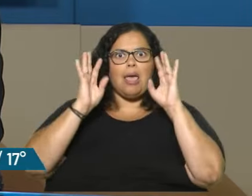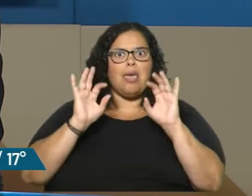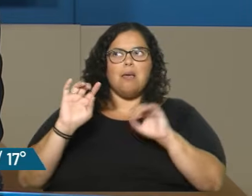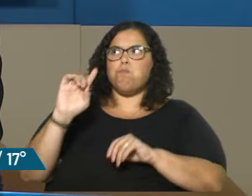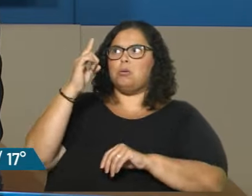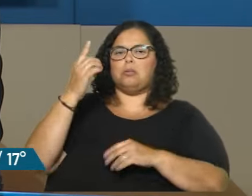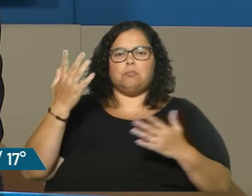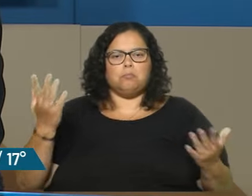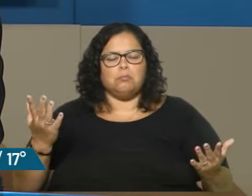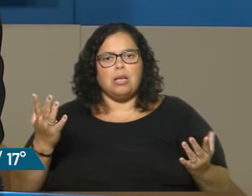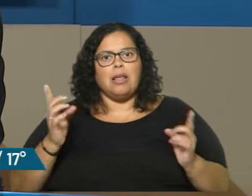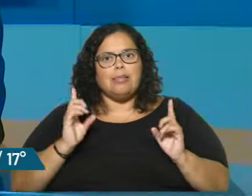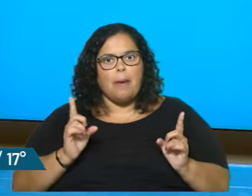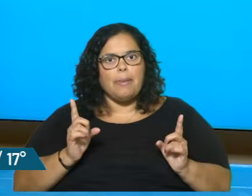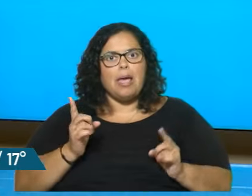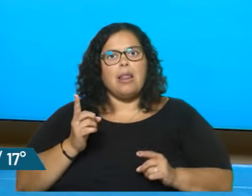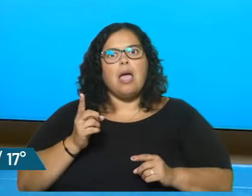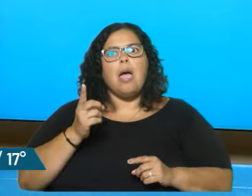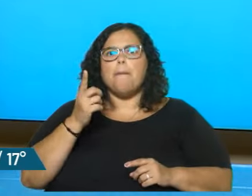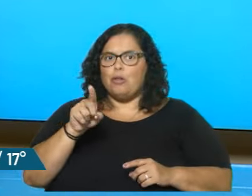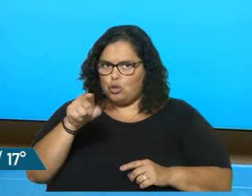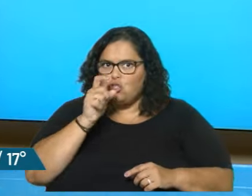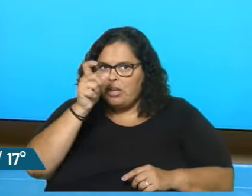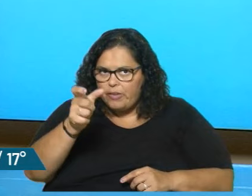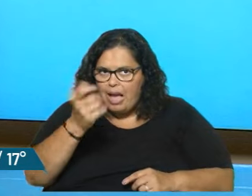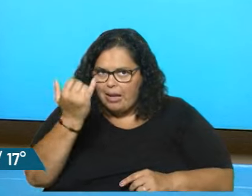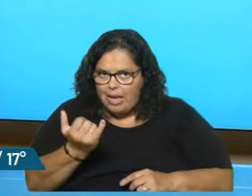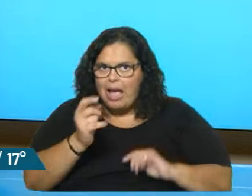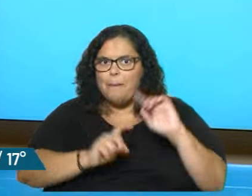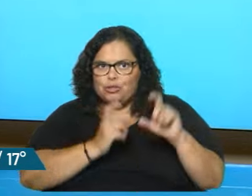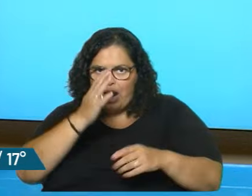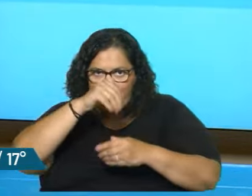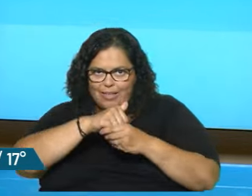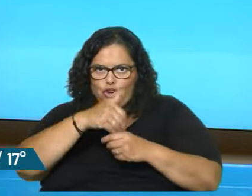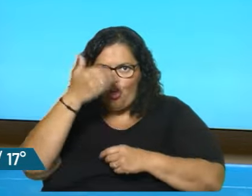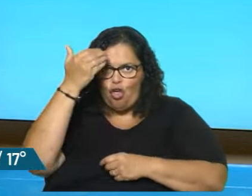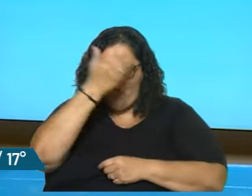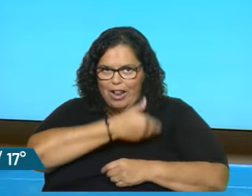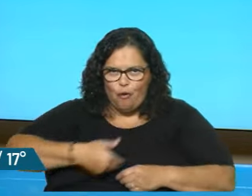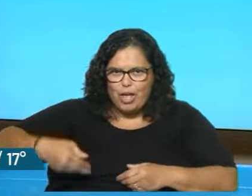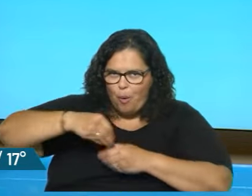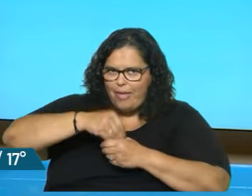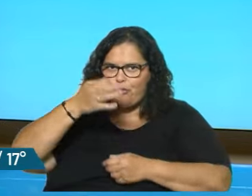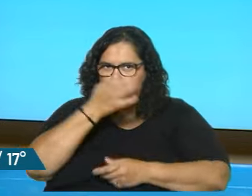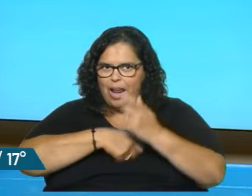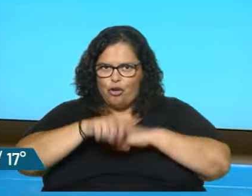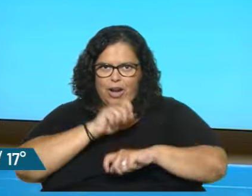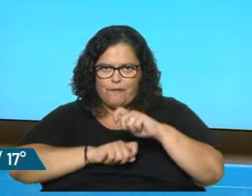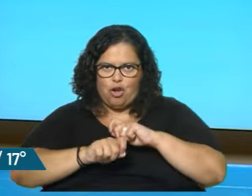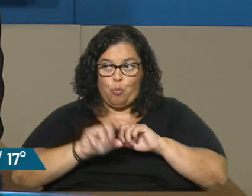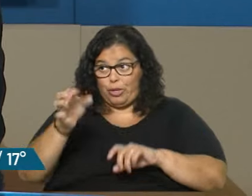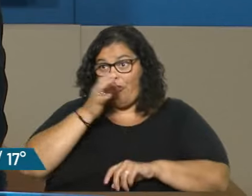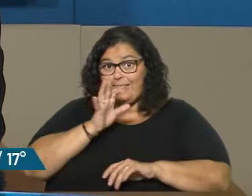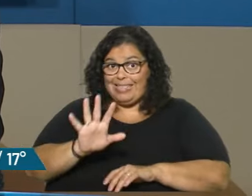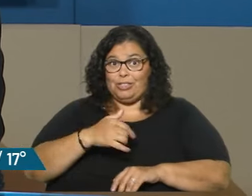Tenemos un país... ¿Pero eso significa que hay gente de gobierno metida en el narcotráfico? Y hay mucha... Al plantearlo así, digo, suena así, por lo